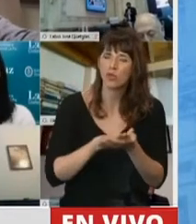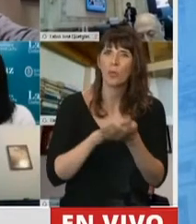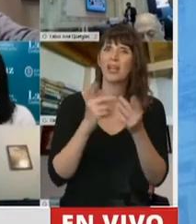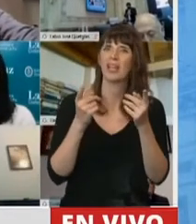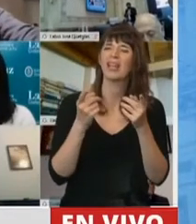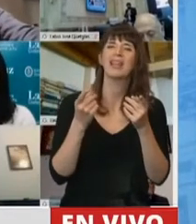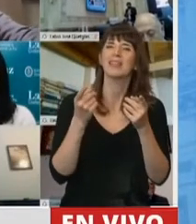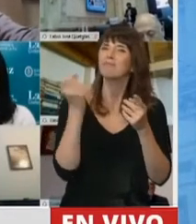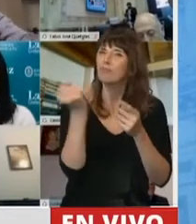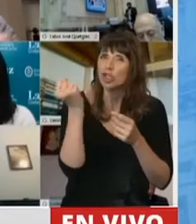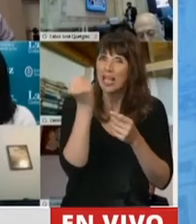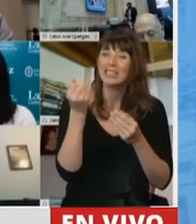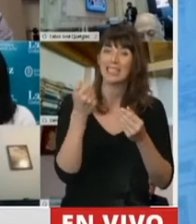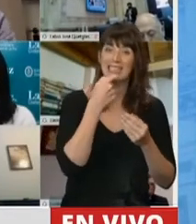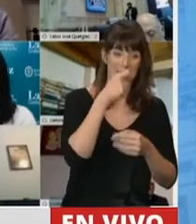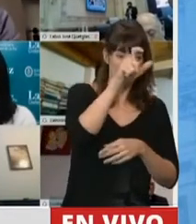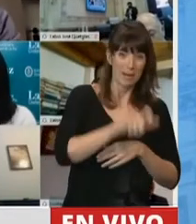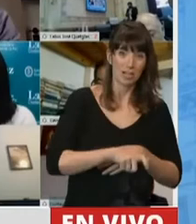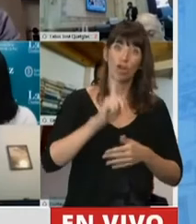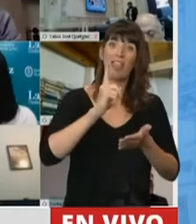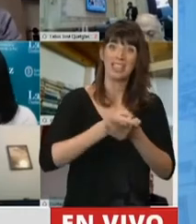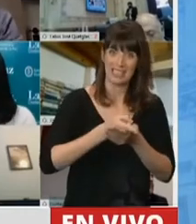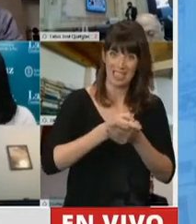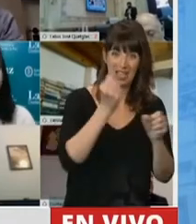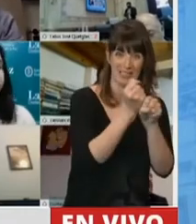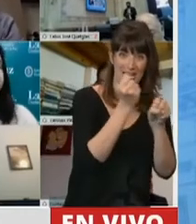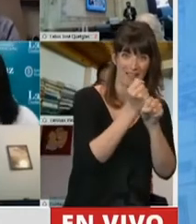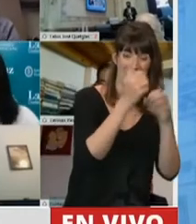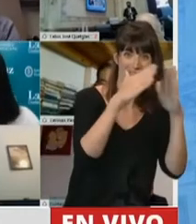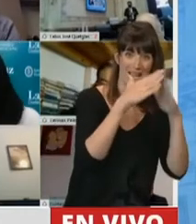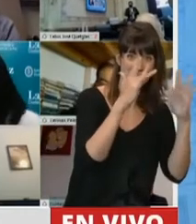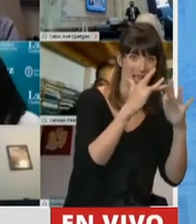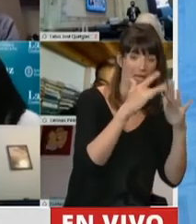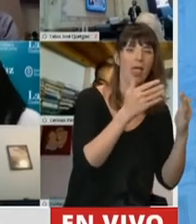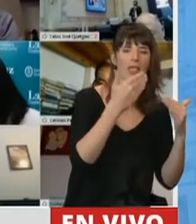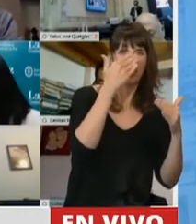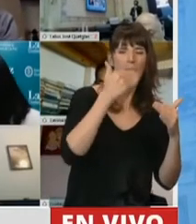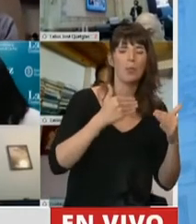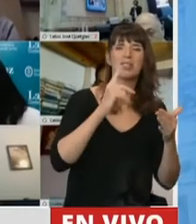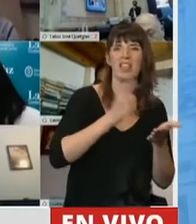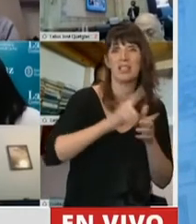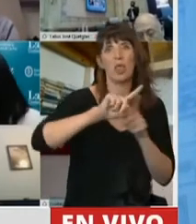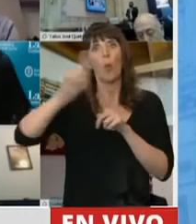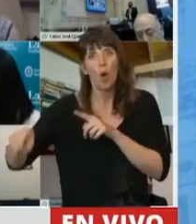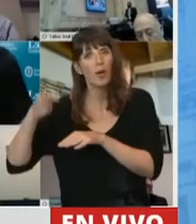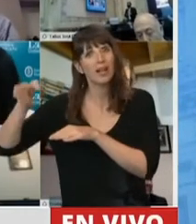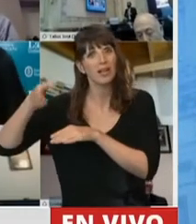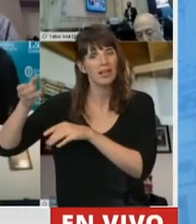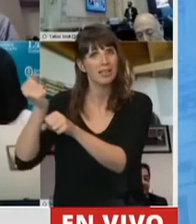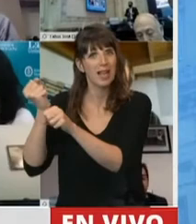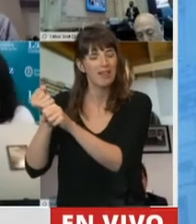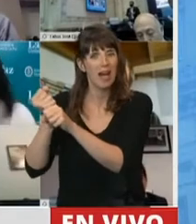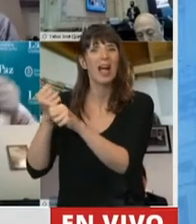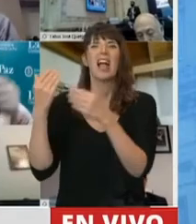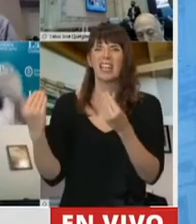de que la reversibilidad se dé a aquellos trabajadores que no han comenzado esta relación laboral de manera